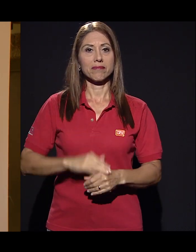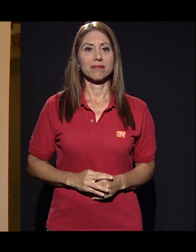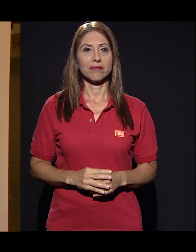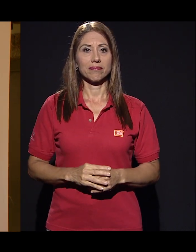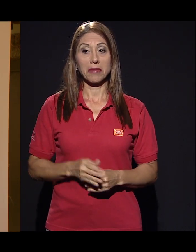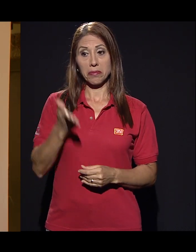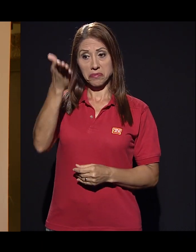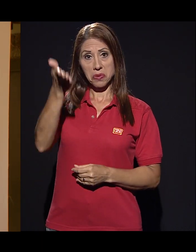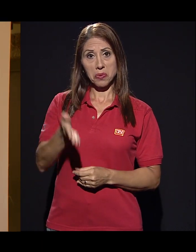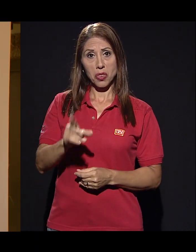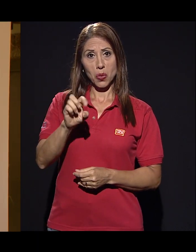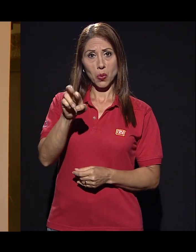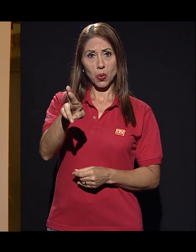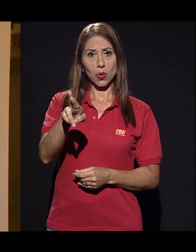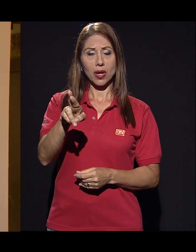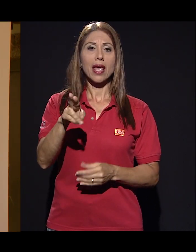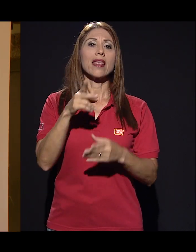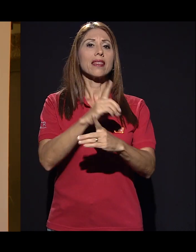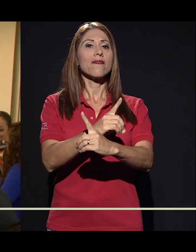nos detenemos.